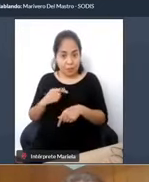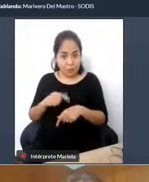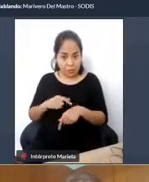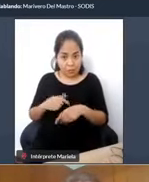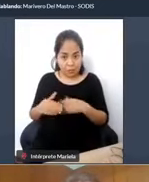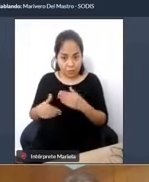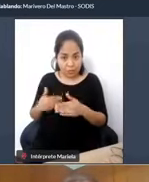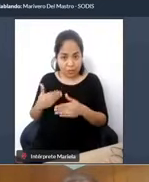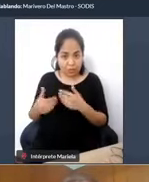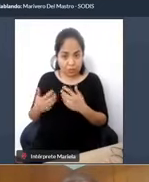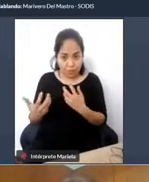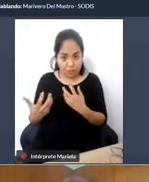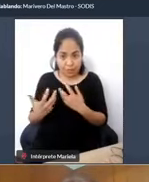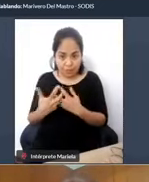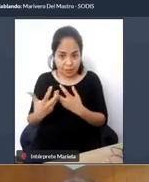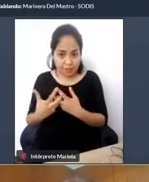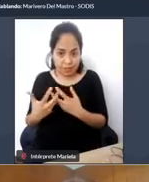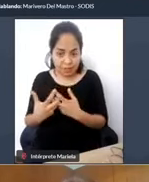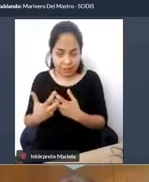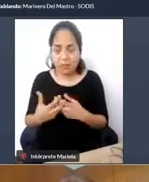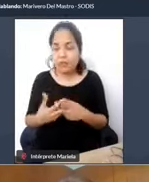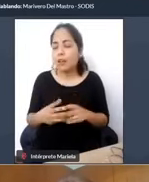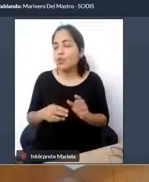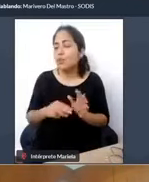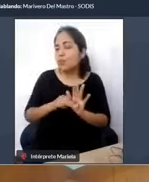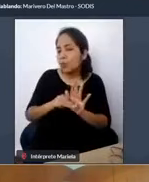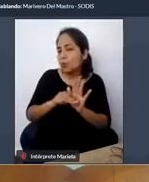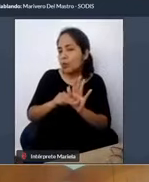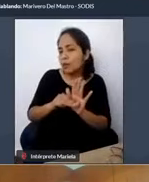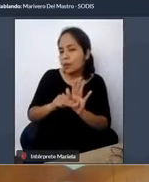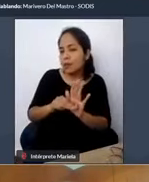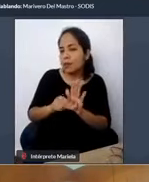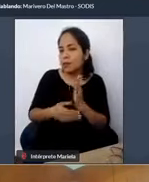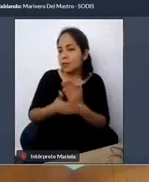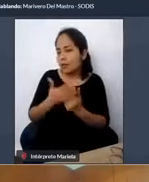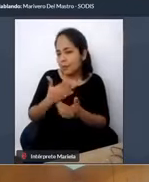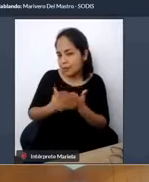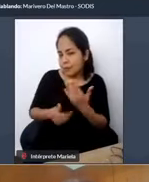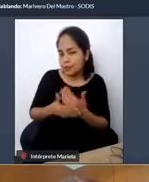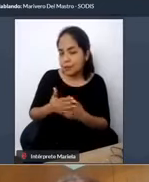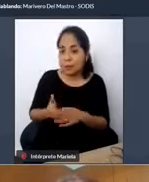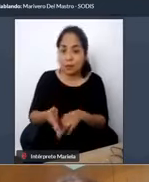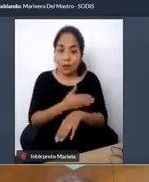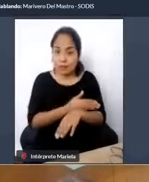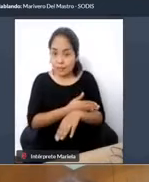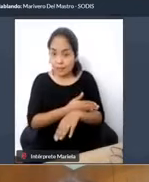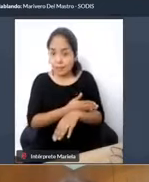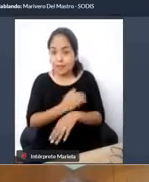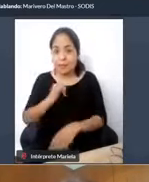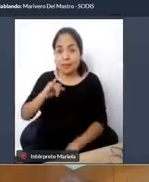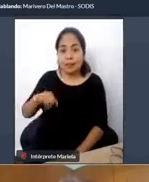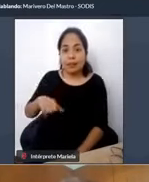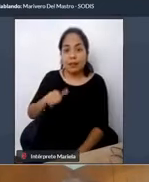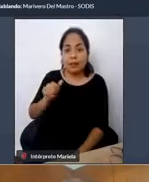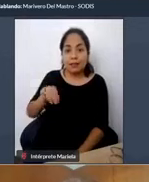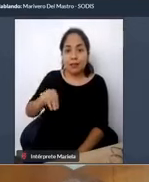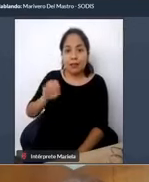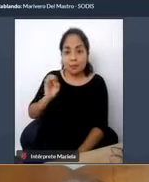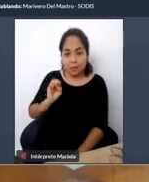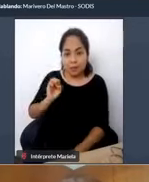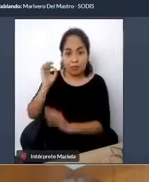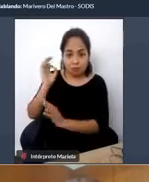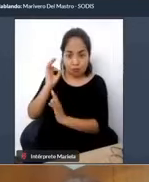discapacidad, ¿no? Estamos hablando de que la discapacidad, como bien ya mencionó Jaime en su exposición, es la